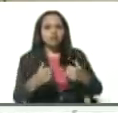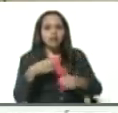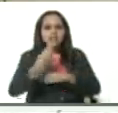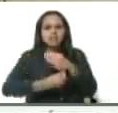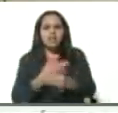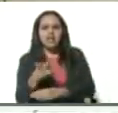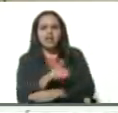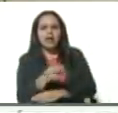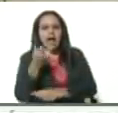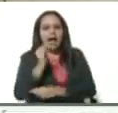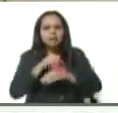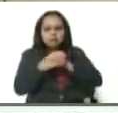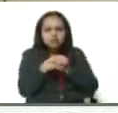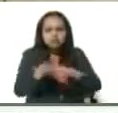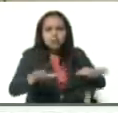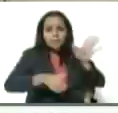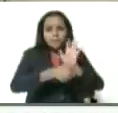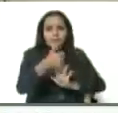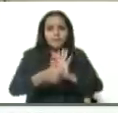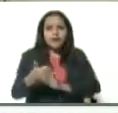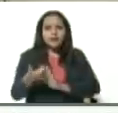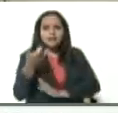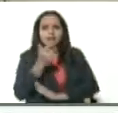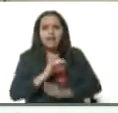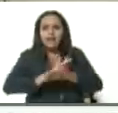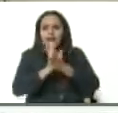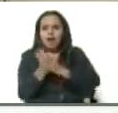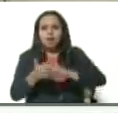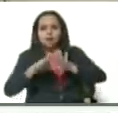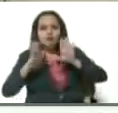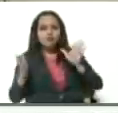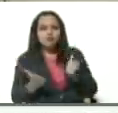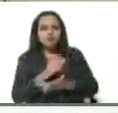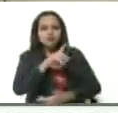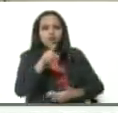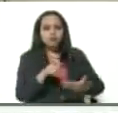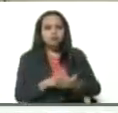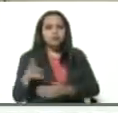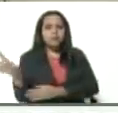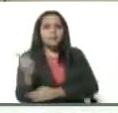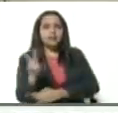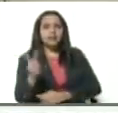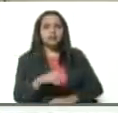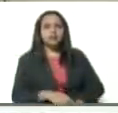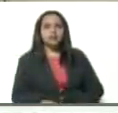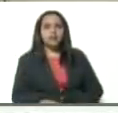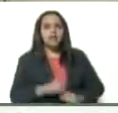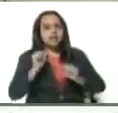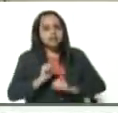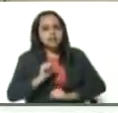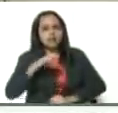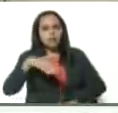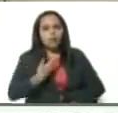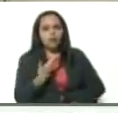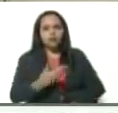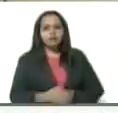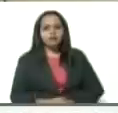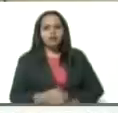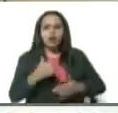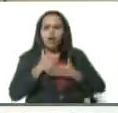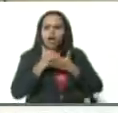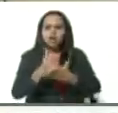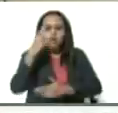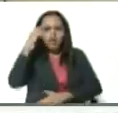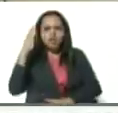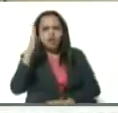acelerado, se ha expandido y que está abatiendo al mundo entero. Venezuela sí se puede, con el favor de Dios